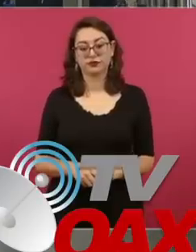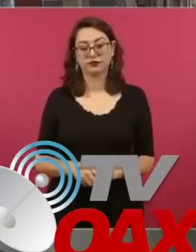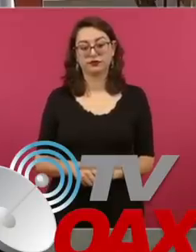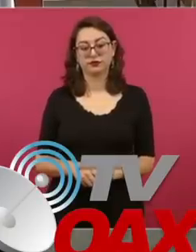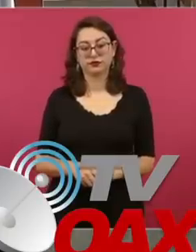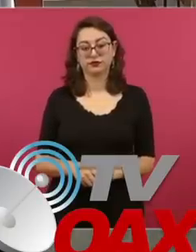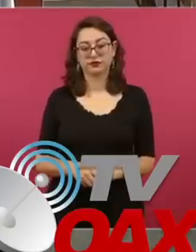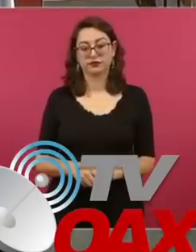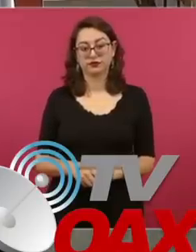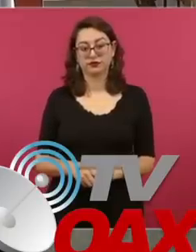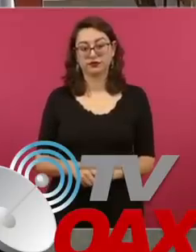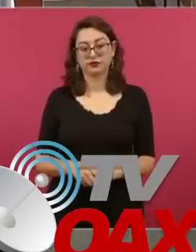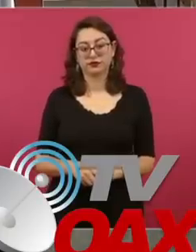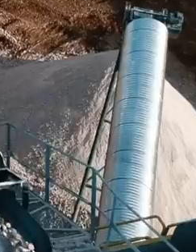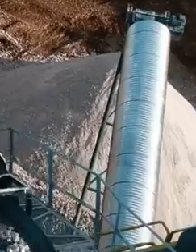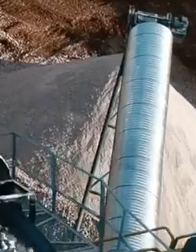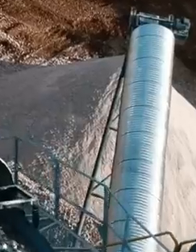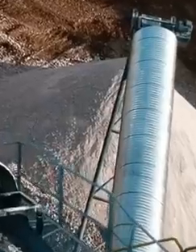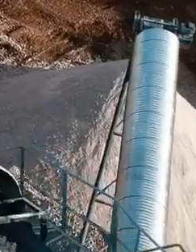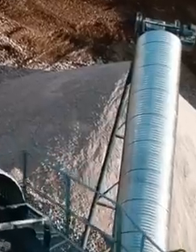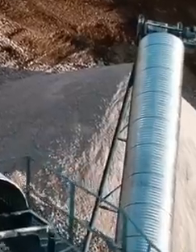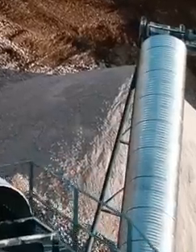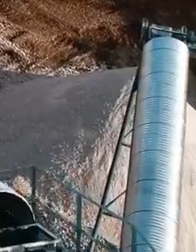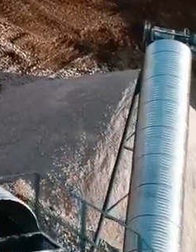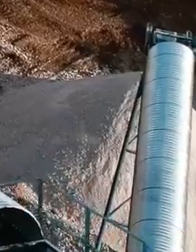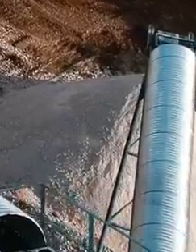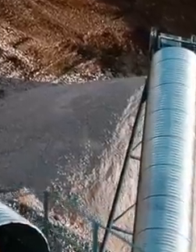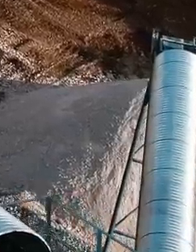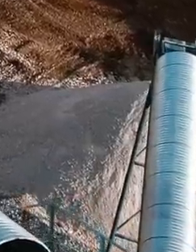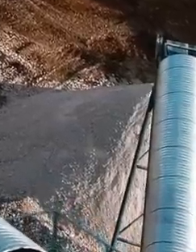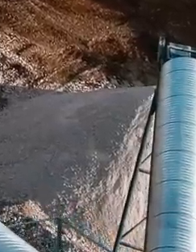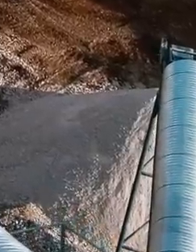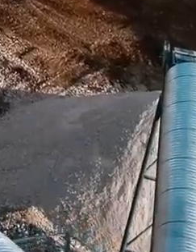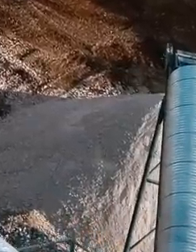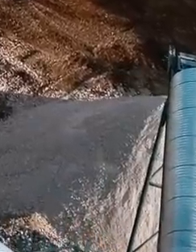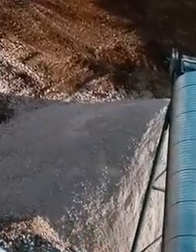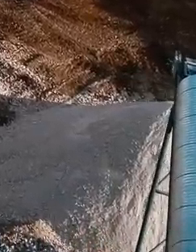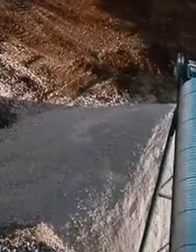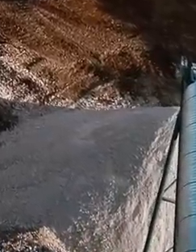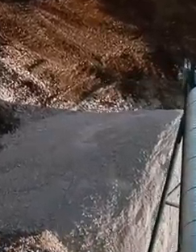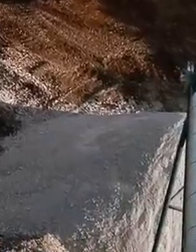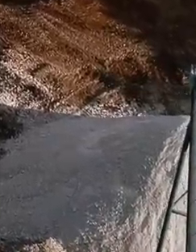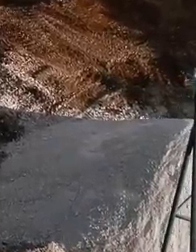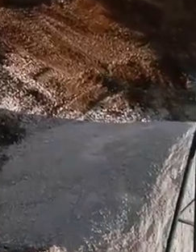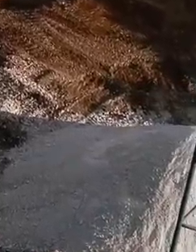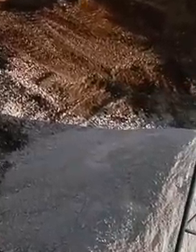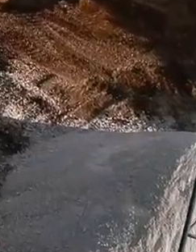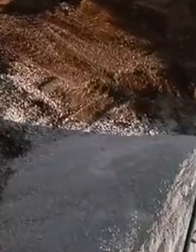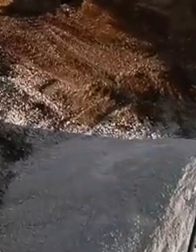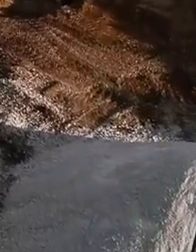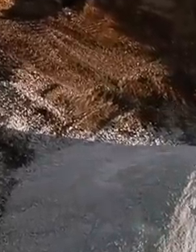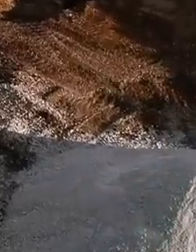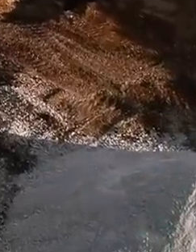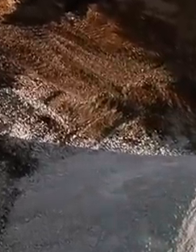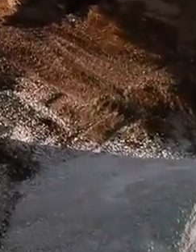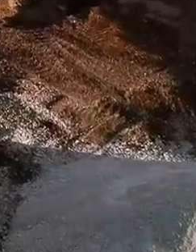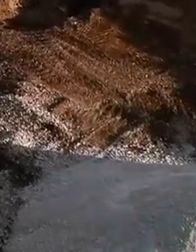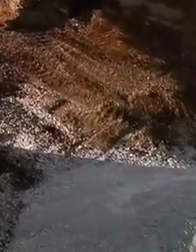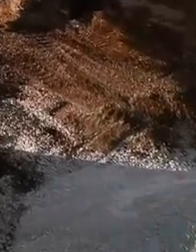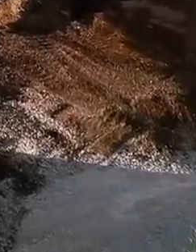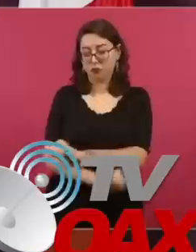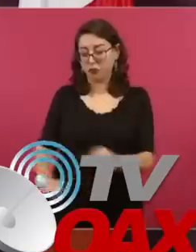dar a conocer que les estamos haciendo una propuesta a los de Bulkan.